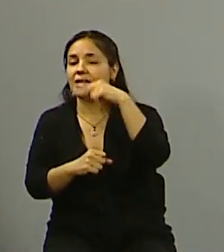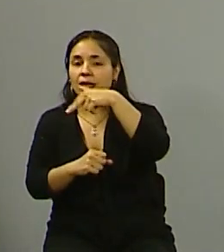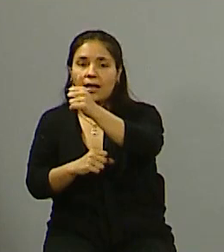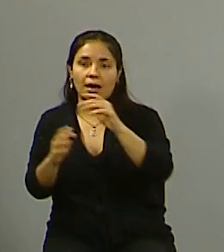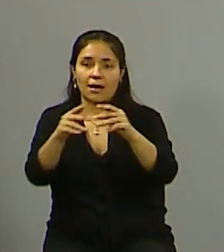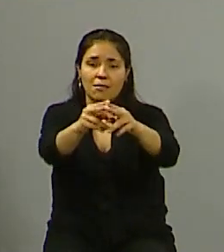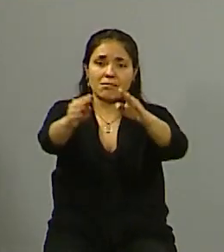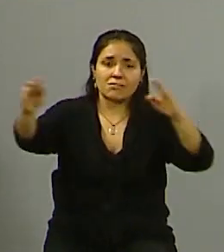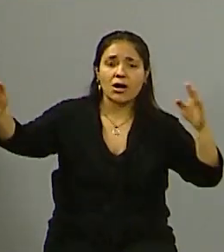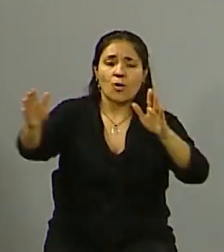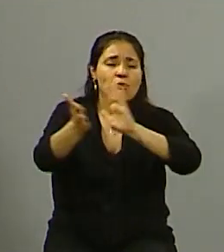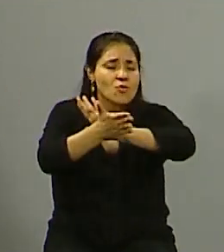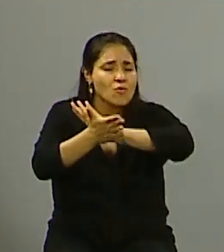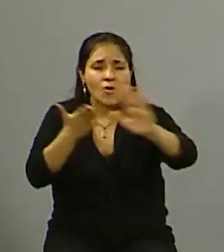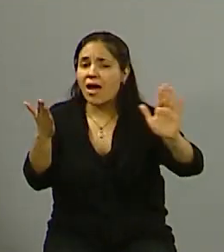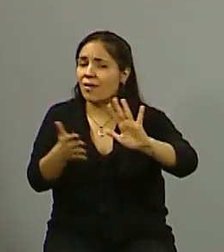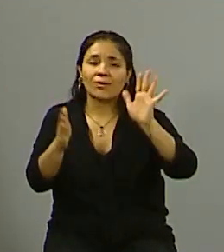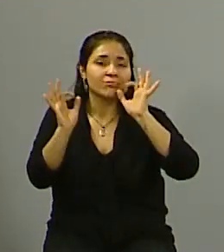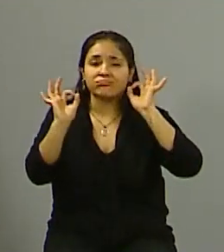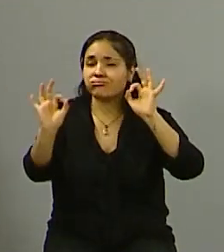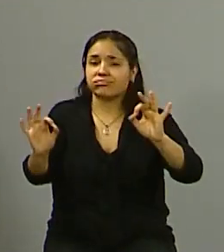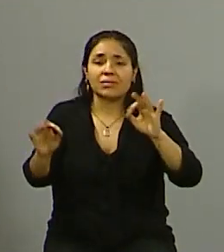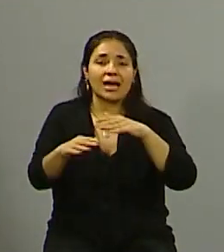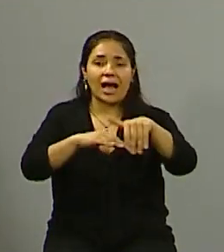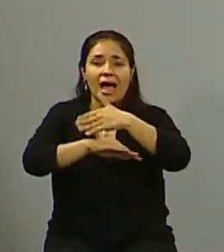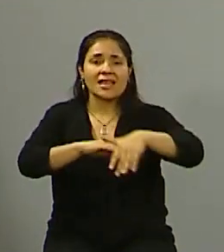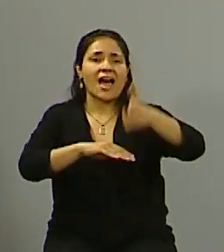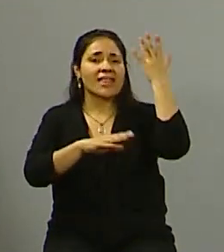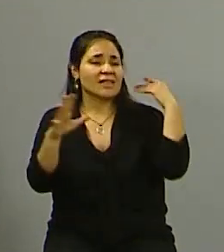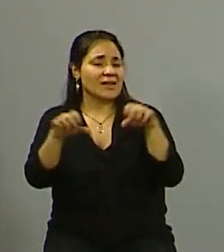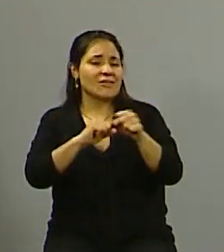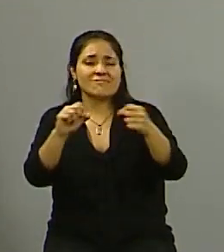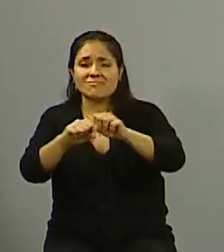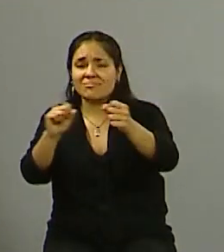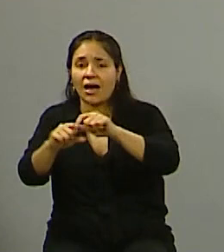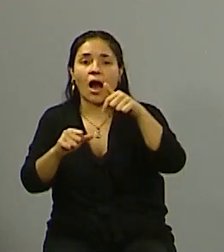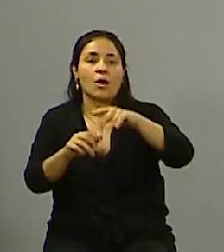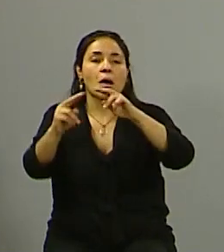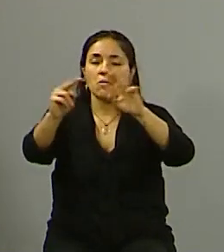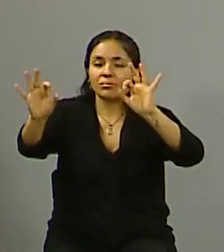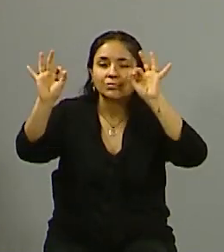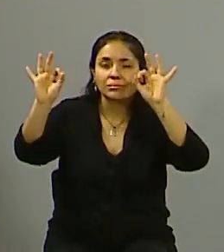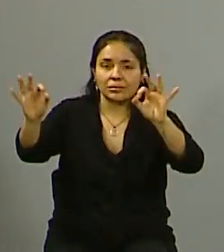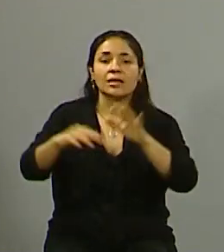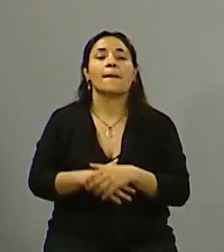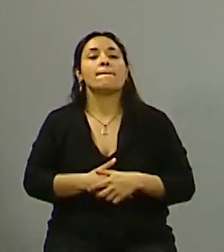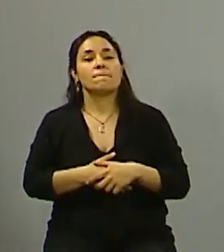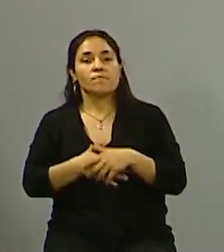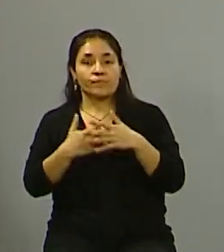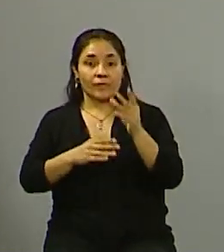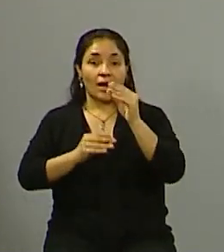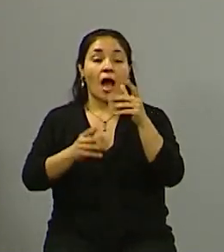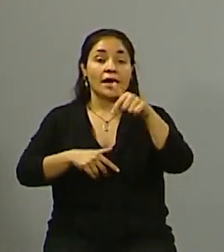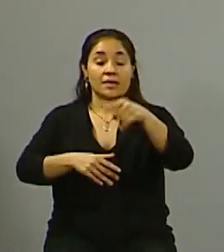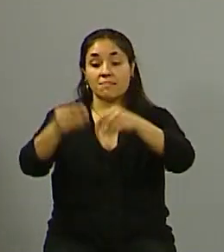otro lugar totalmente distinto, esa calle estaba totalmente rota, entonces tenemos un apoyo a todo el sector industrial, a todas las empresas que dan